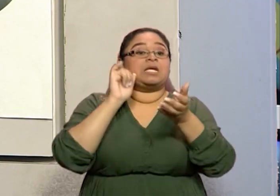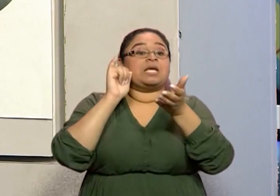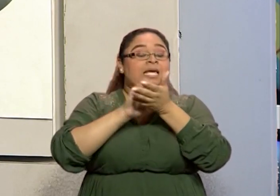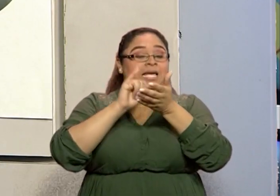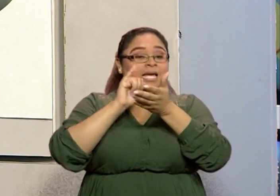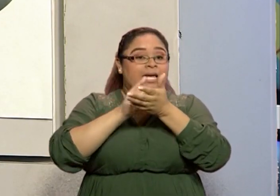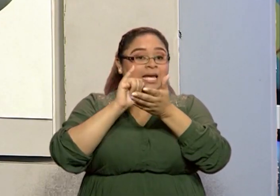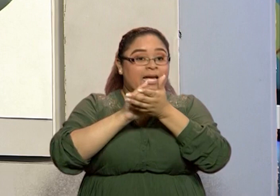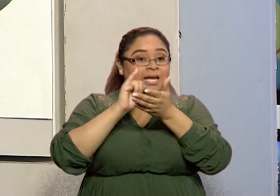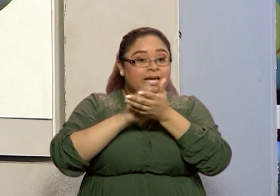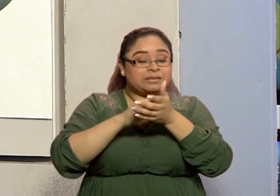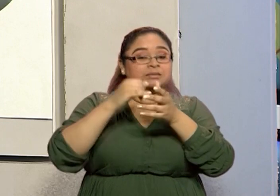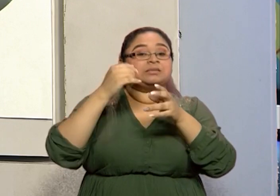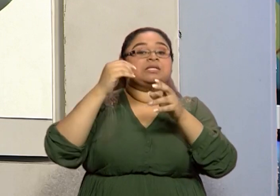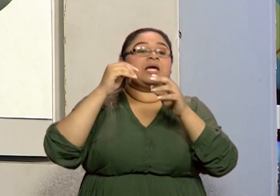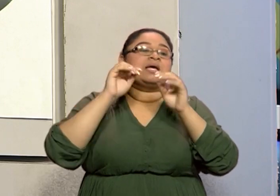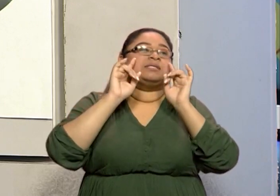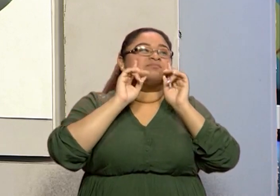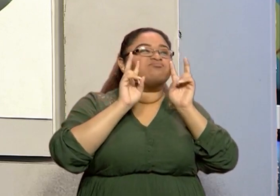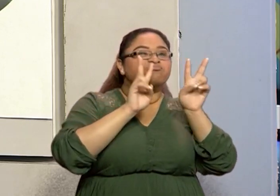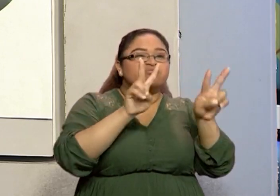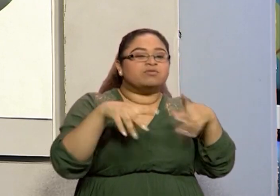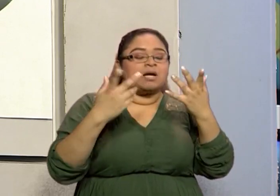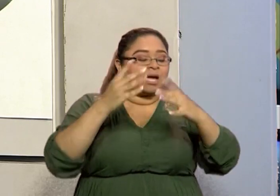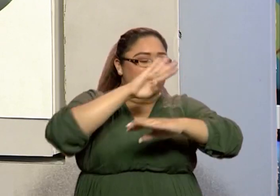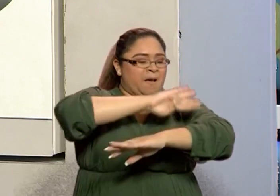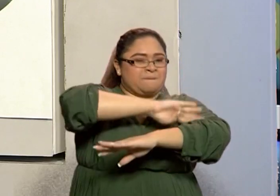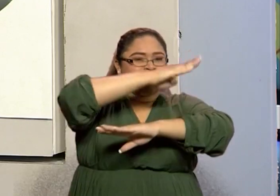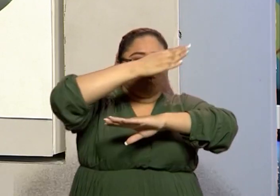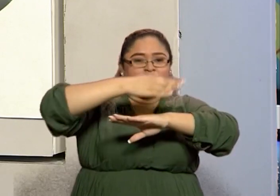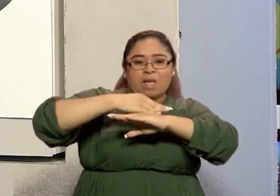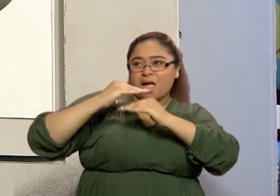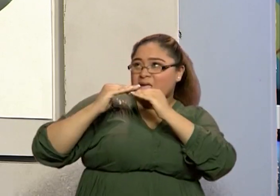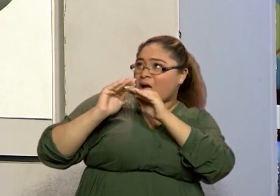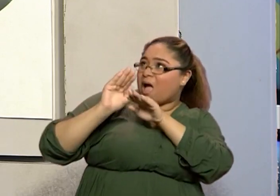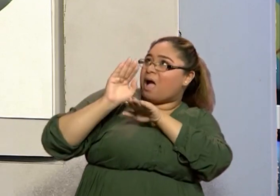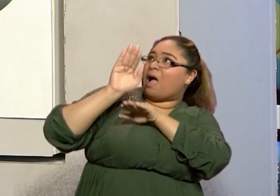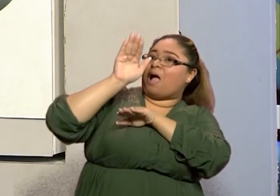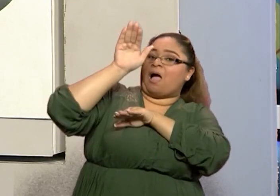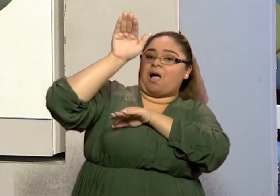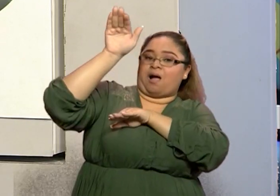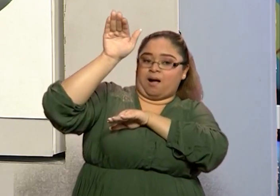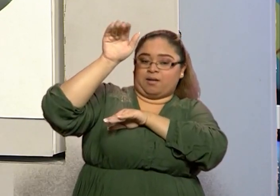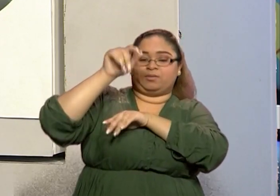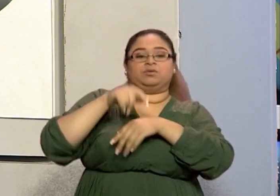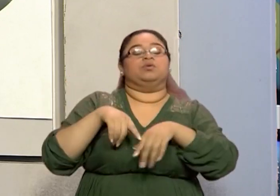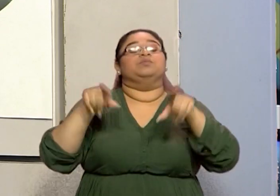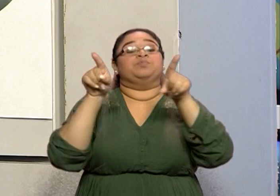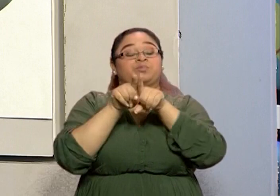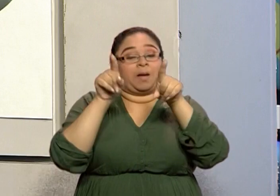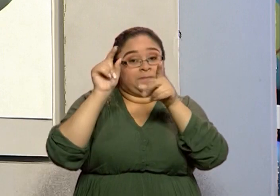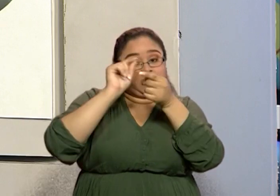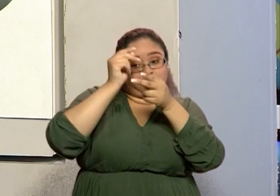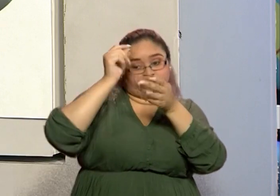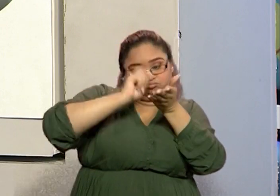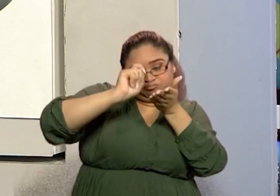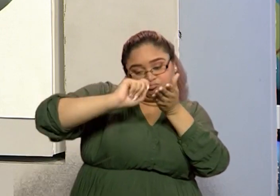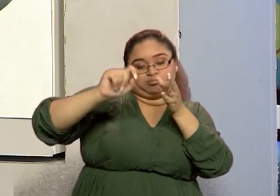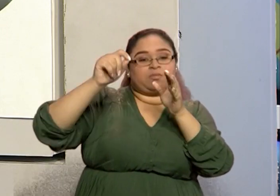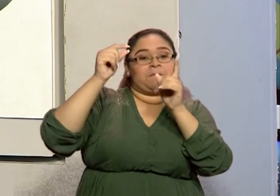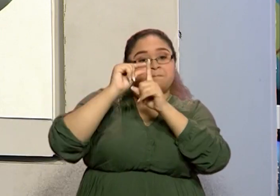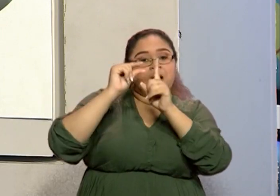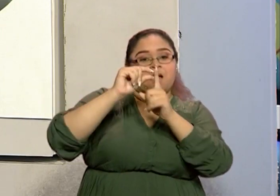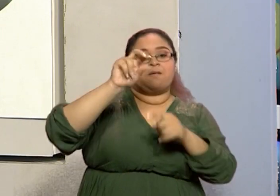lo vemos en los lugares altos. Aquí también lo escribimos y podemos hacer el proceso de escritura o